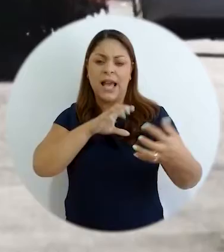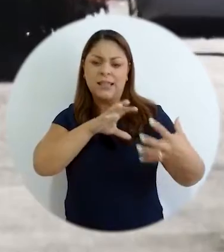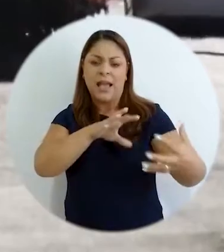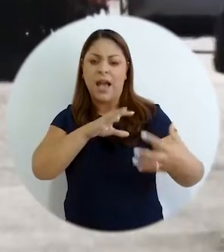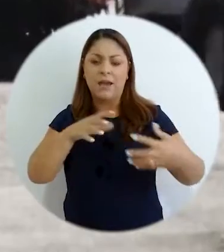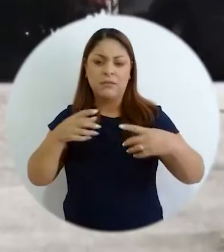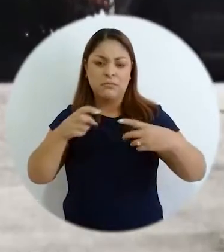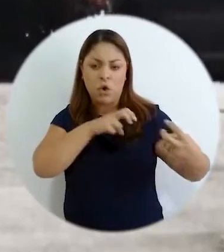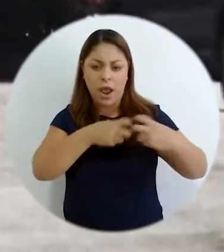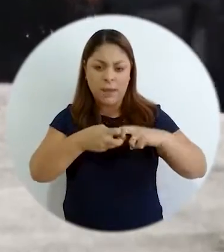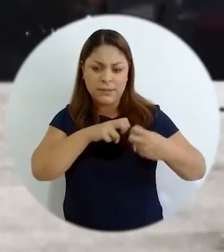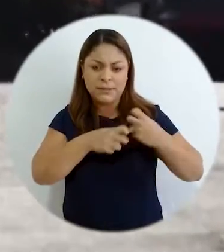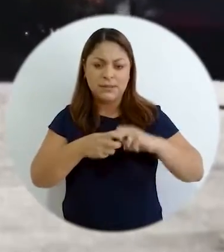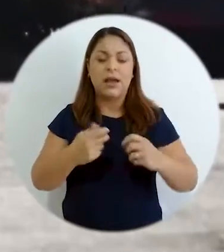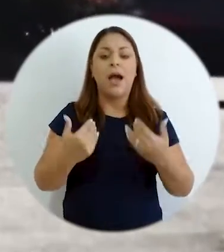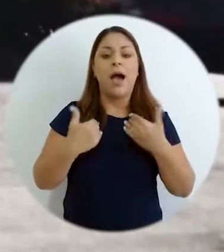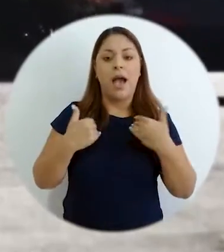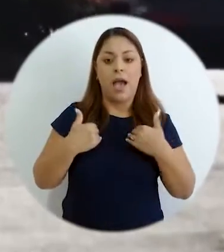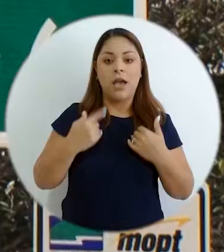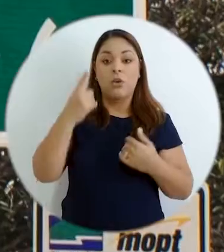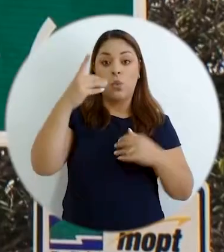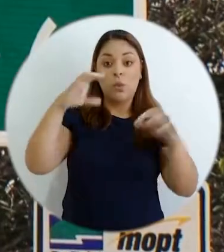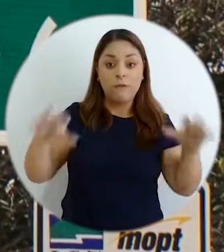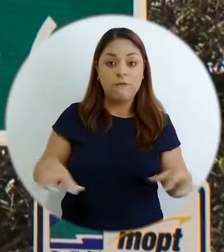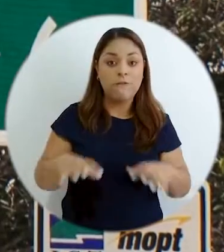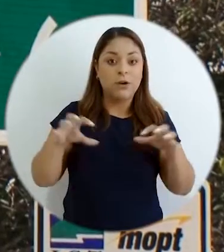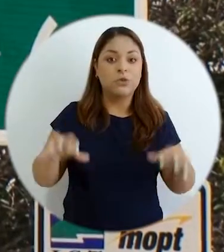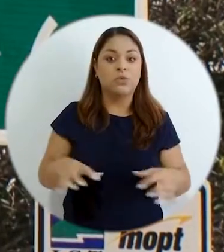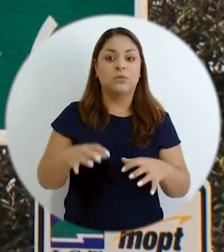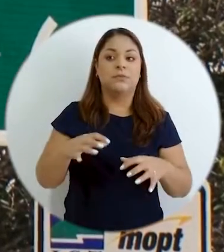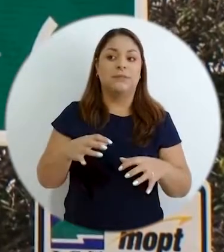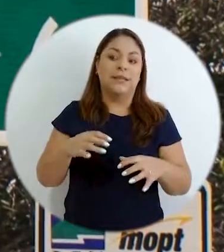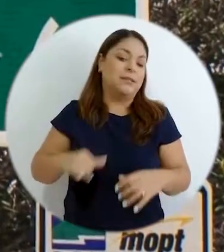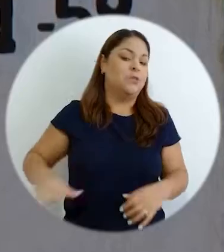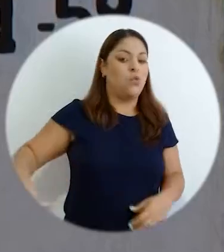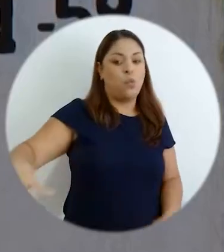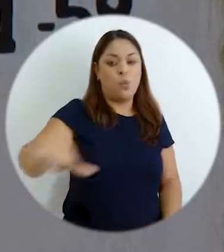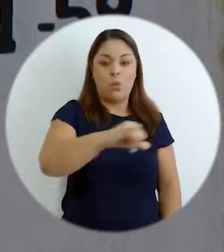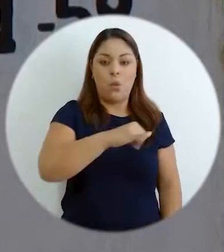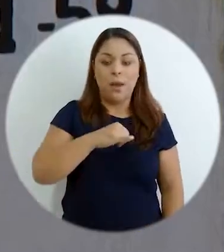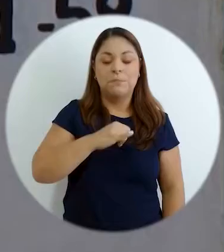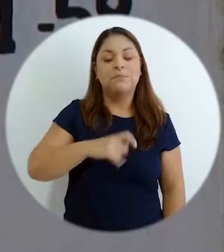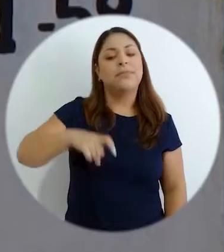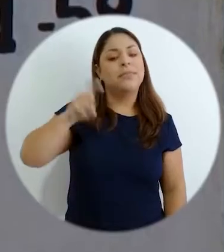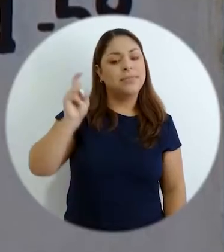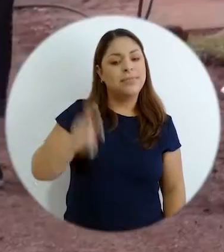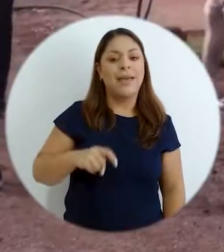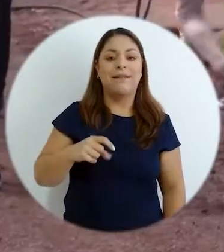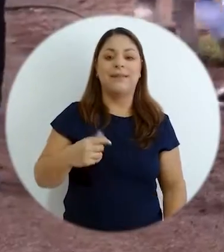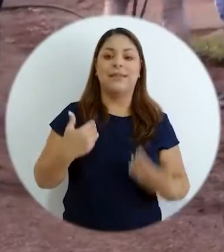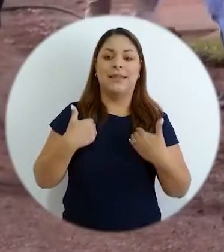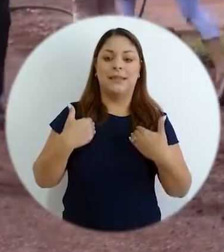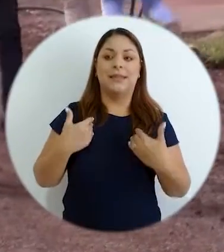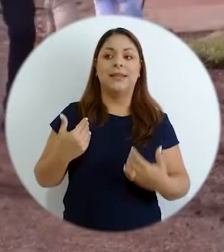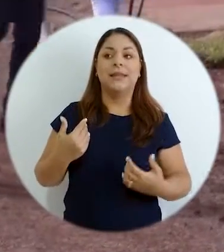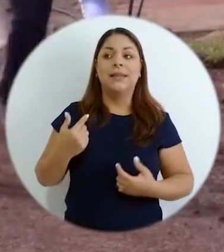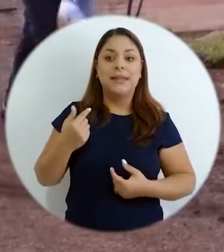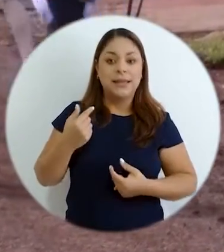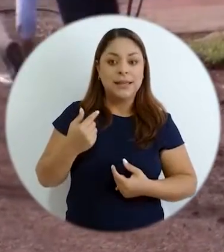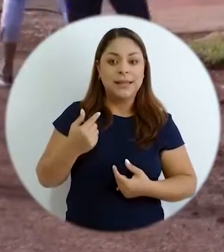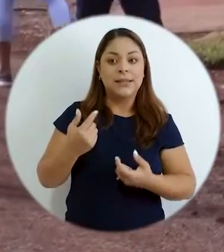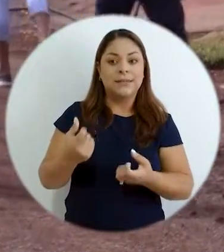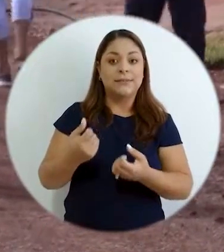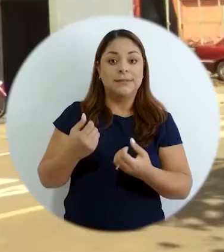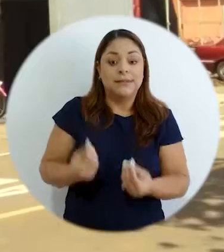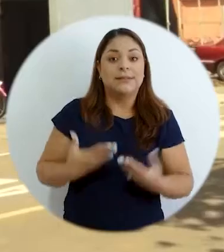de atacar esos problemas que tienen, digamos, un factor denominador común y que tiene que ser la